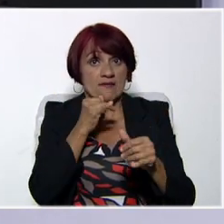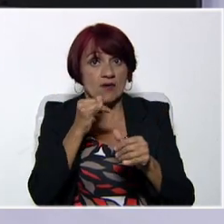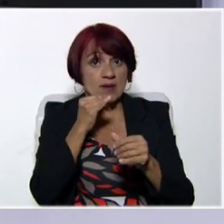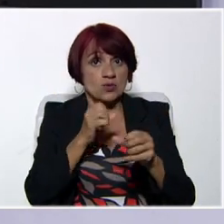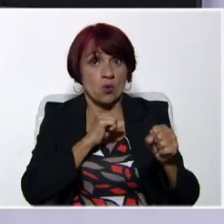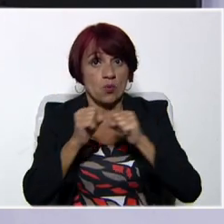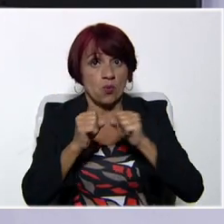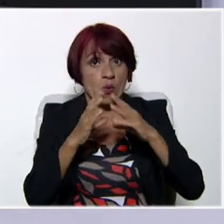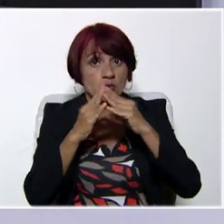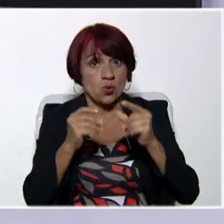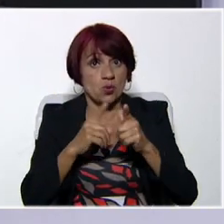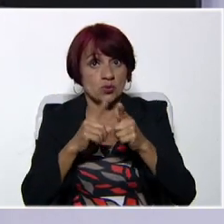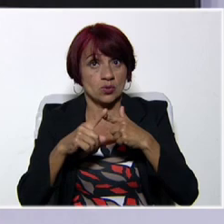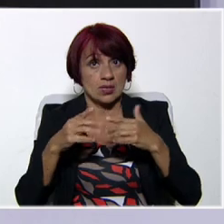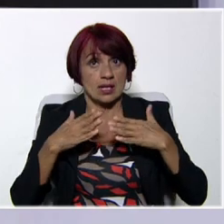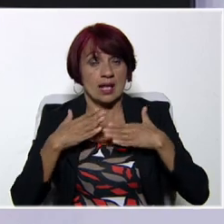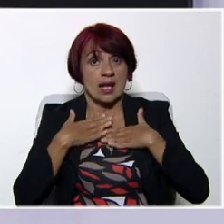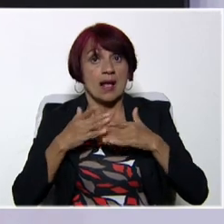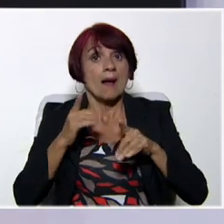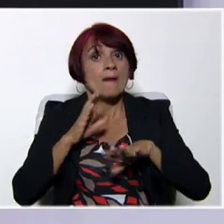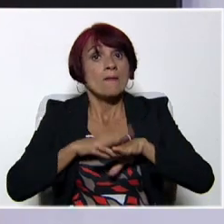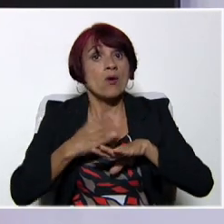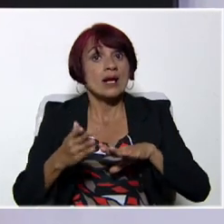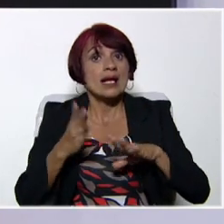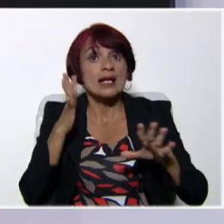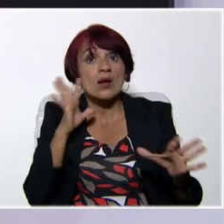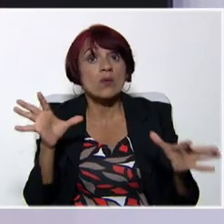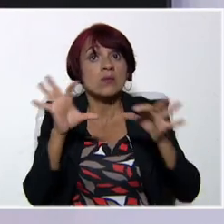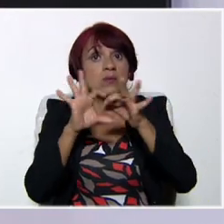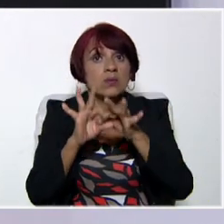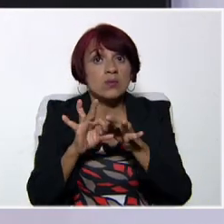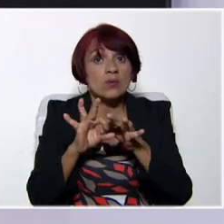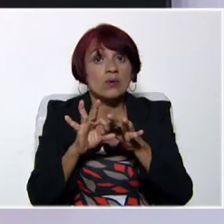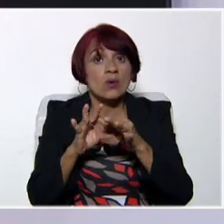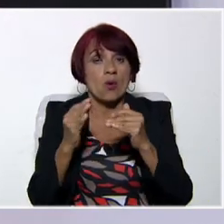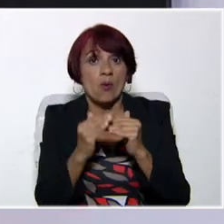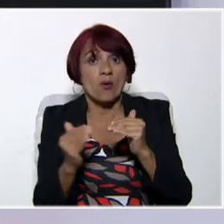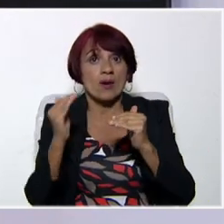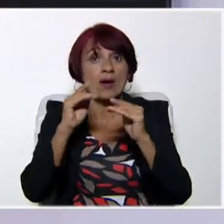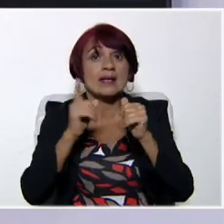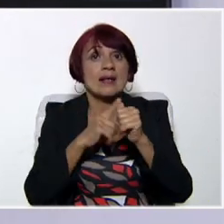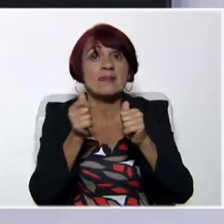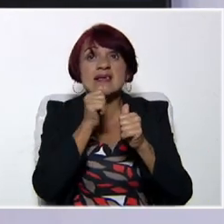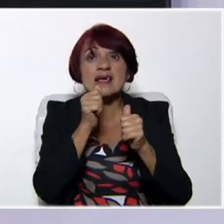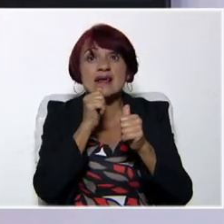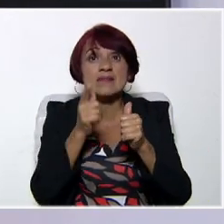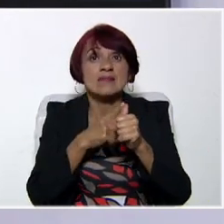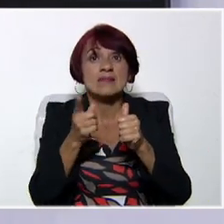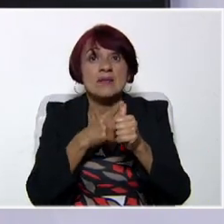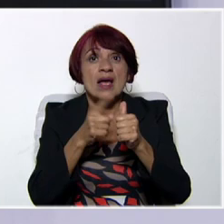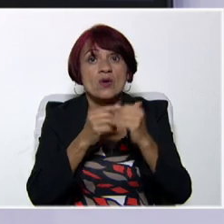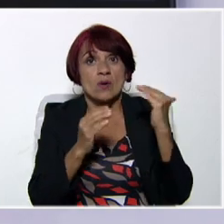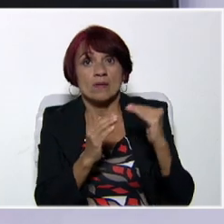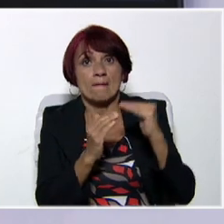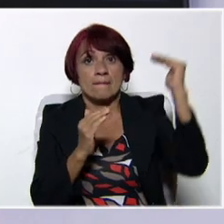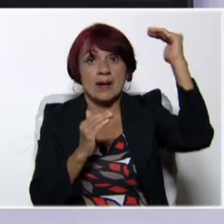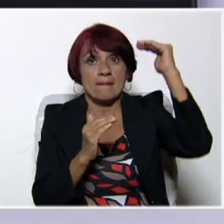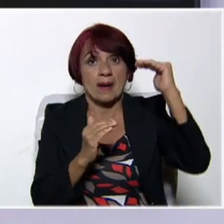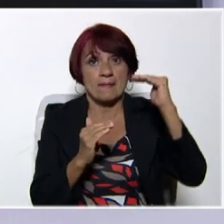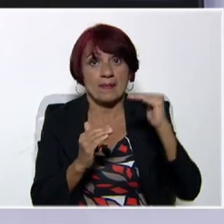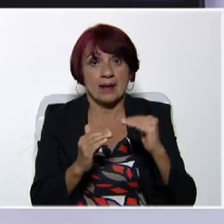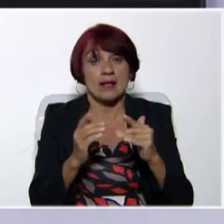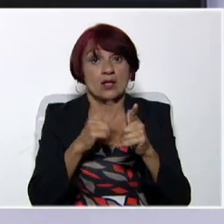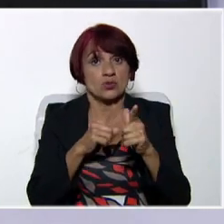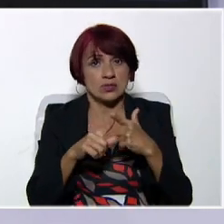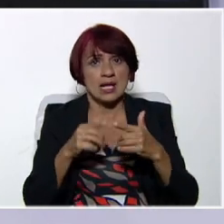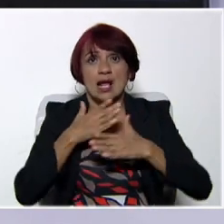mezclan. Creemos que es una parte del cuerpo y no. Porque se asocia a una escala de posiciones. ¿Ok? Lo vemos es head. De todas maneras, las partes